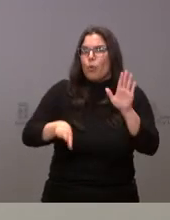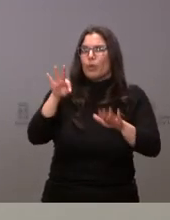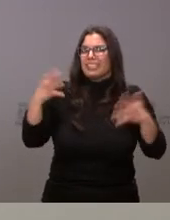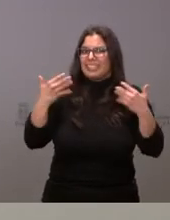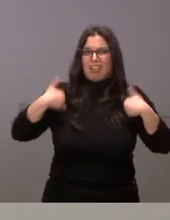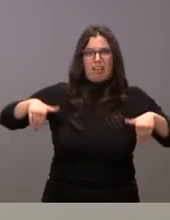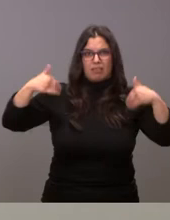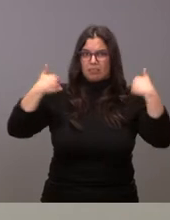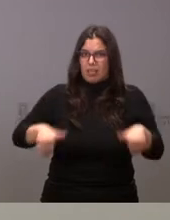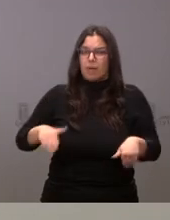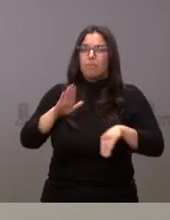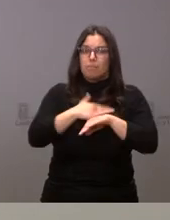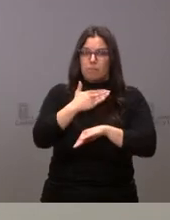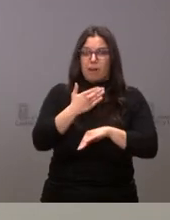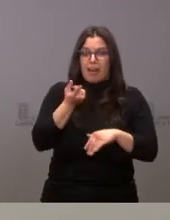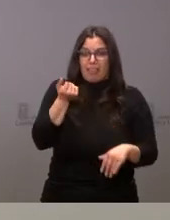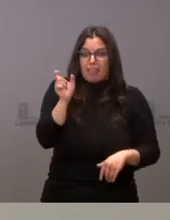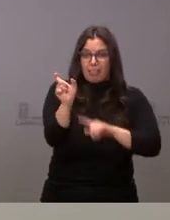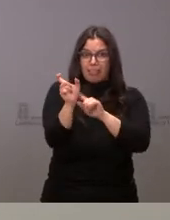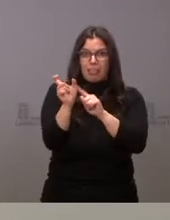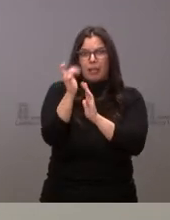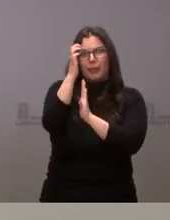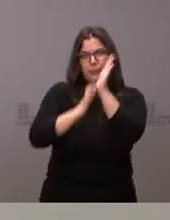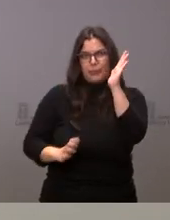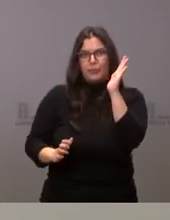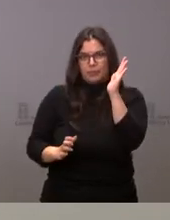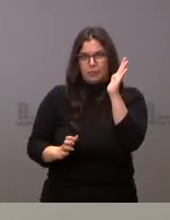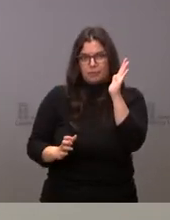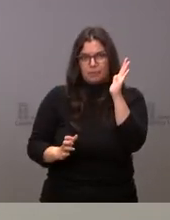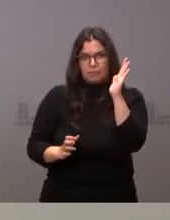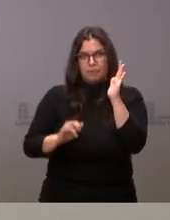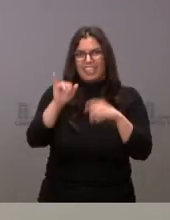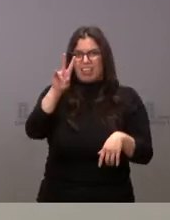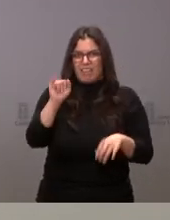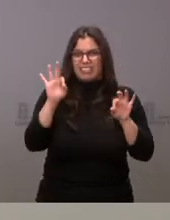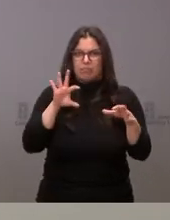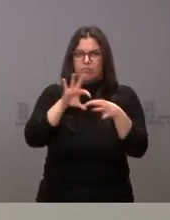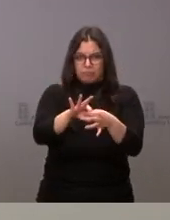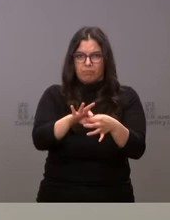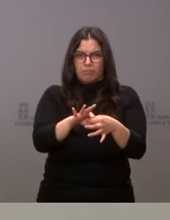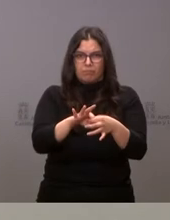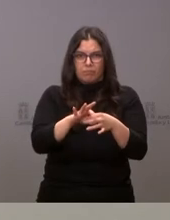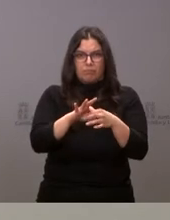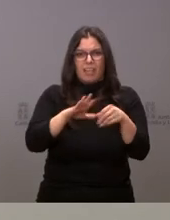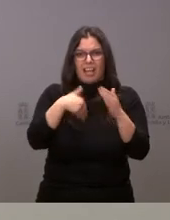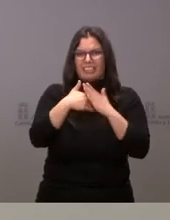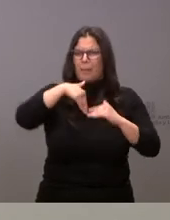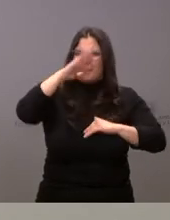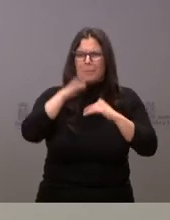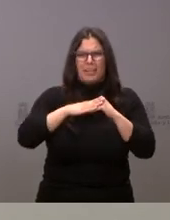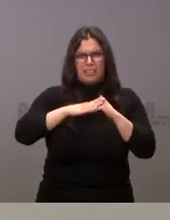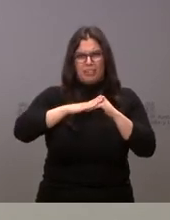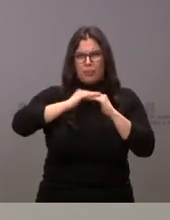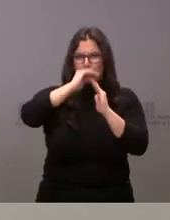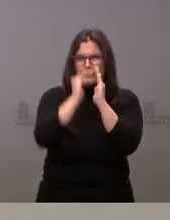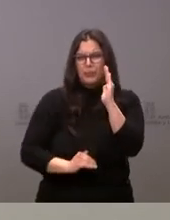rápida para reducir ese tipo de gravamen del IVA hacia ese tipo superreducido que hemos planteado